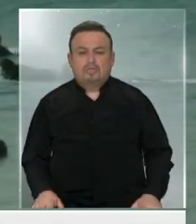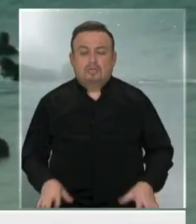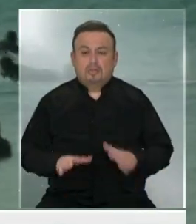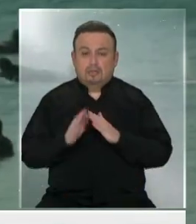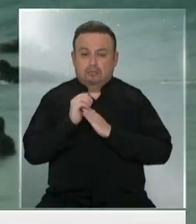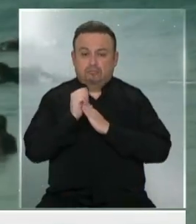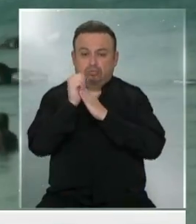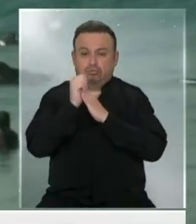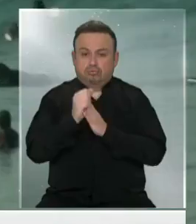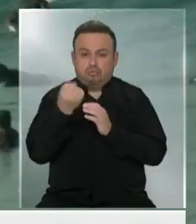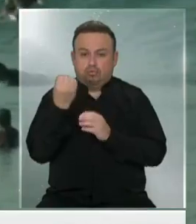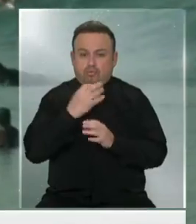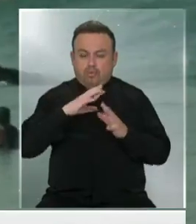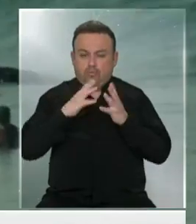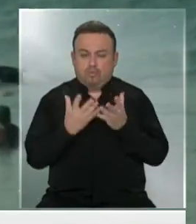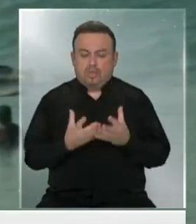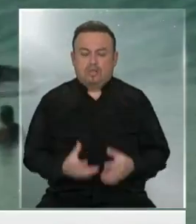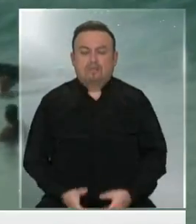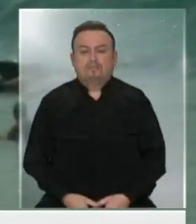cifras a nivel mundial.